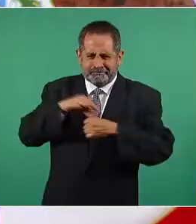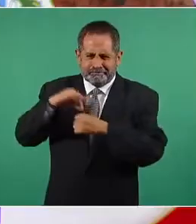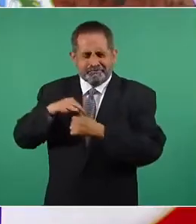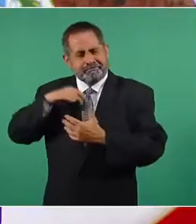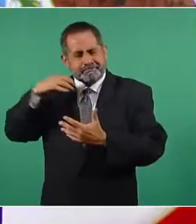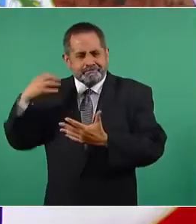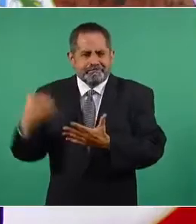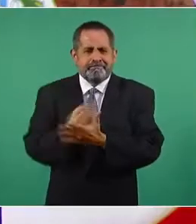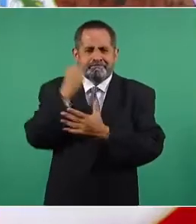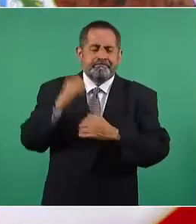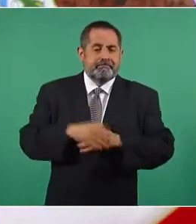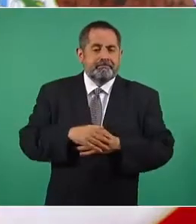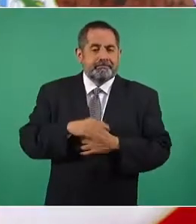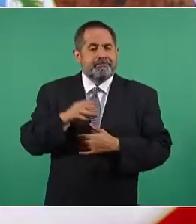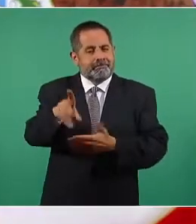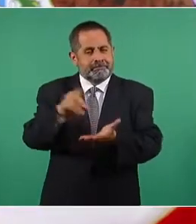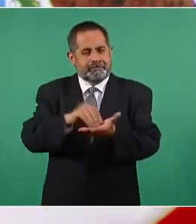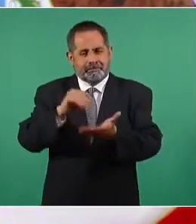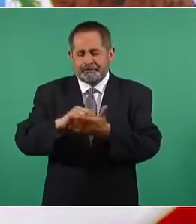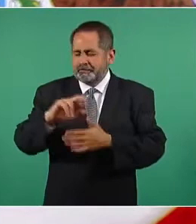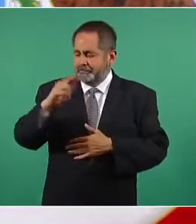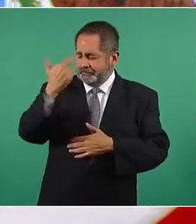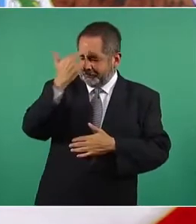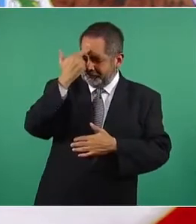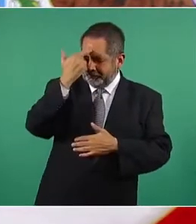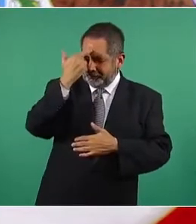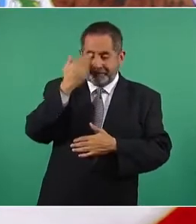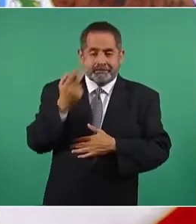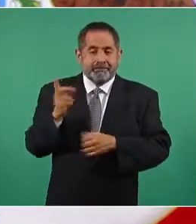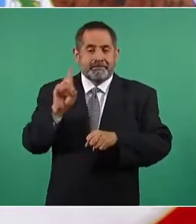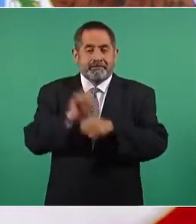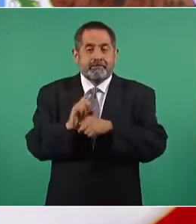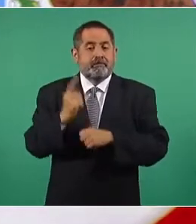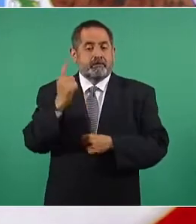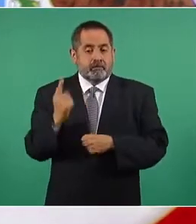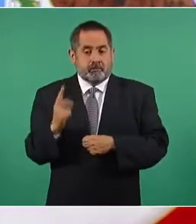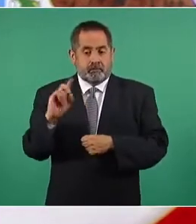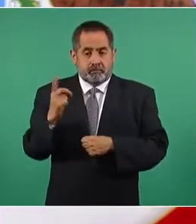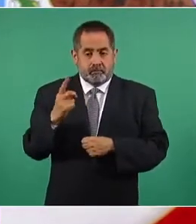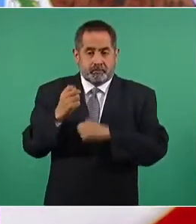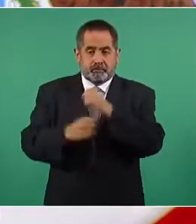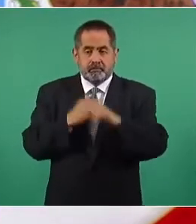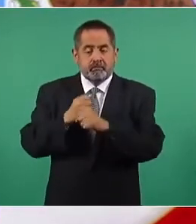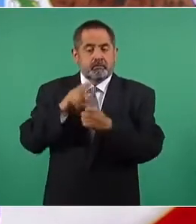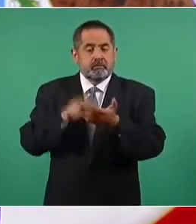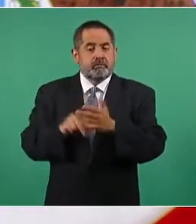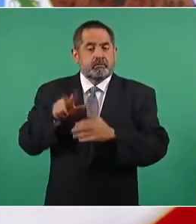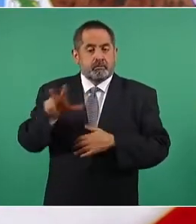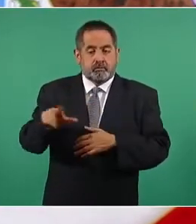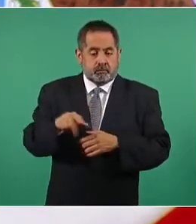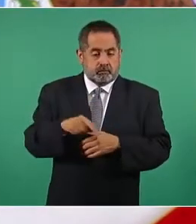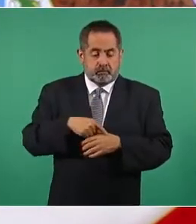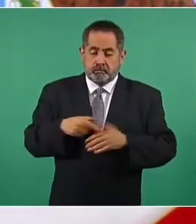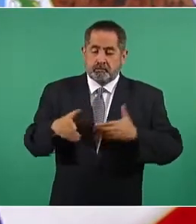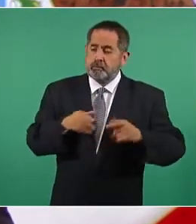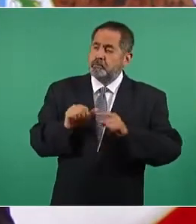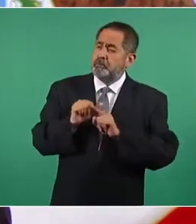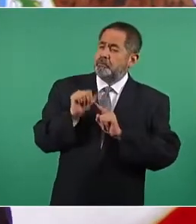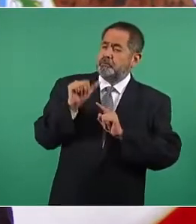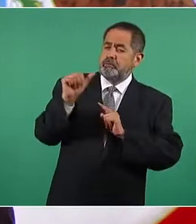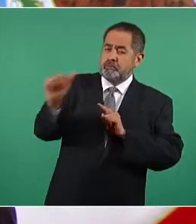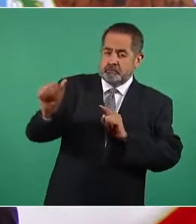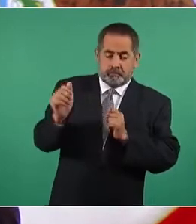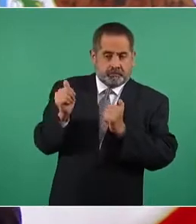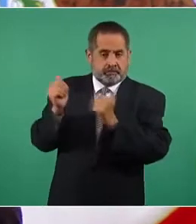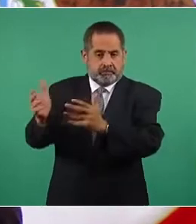y aún recuerdo cuando el primero de diciembre de 2018 en el camino a la Cámara de Diputados para tomar